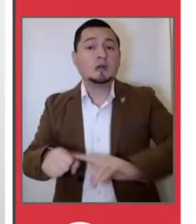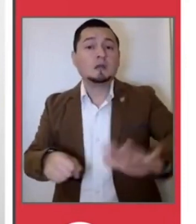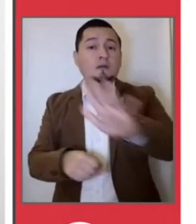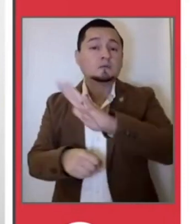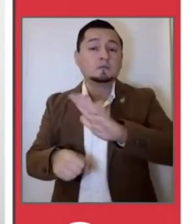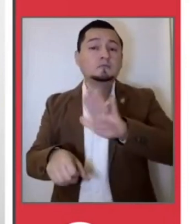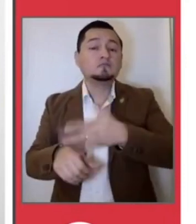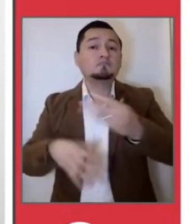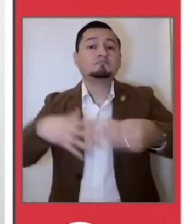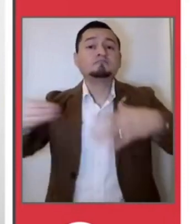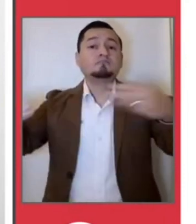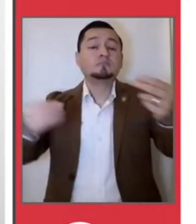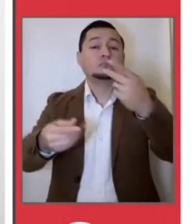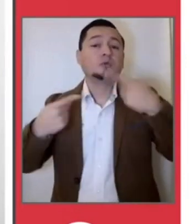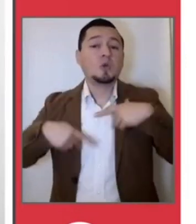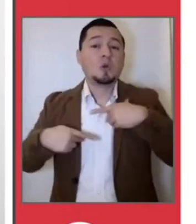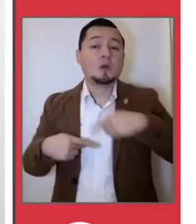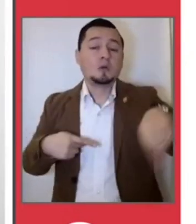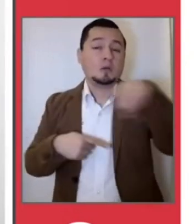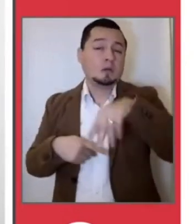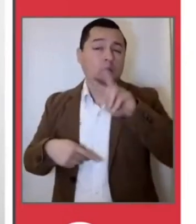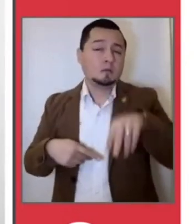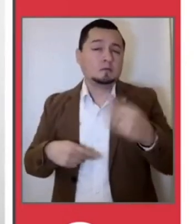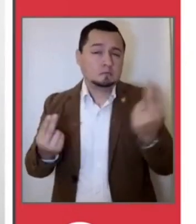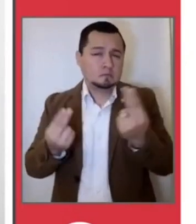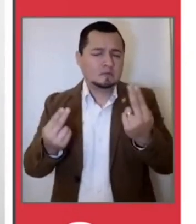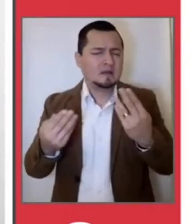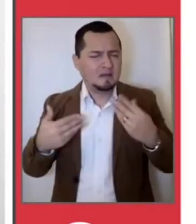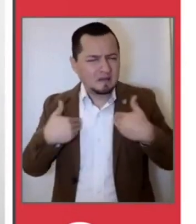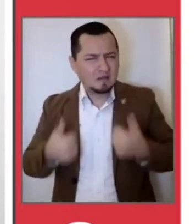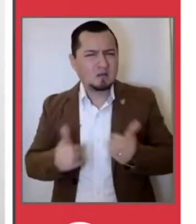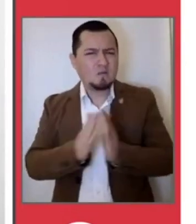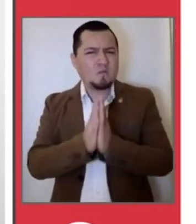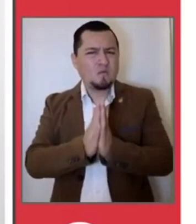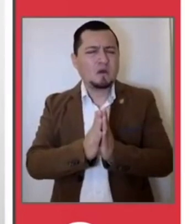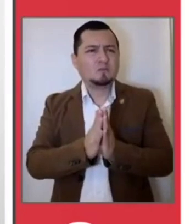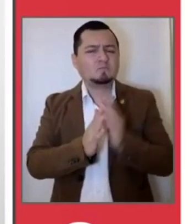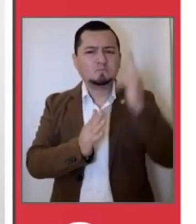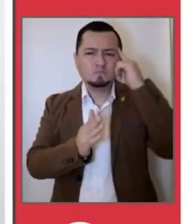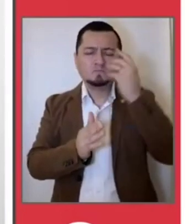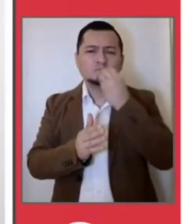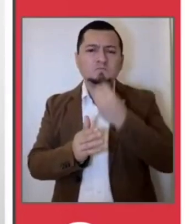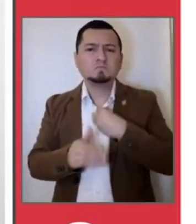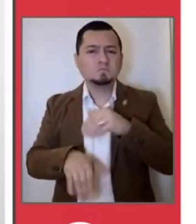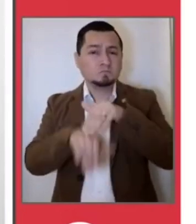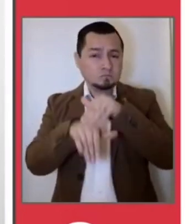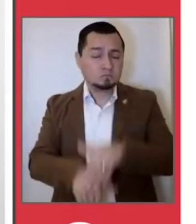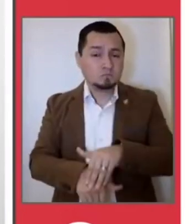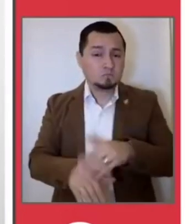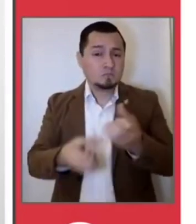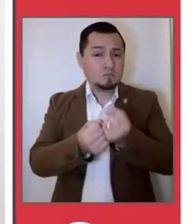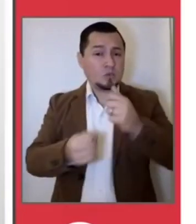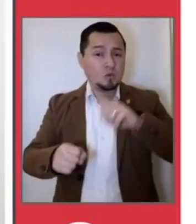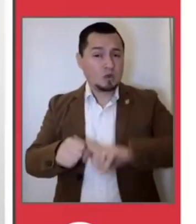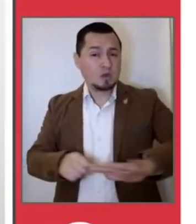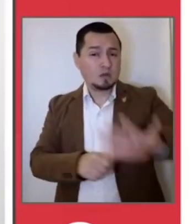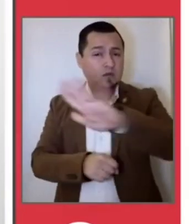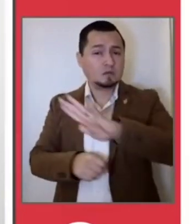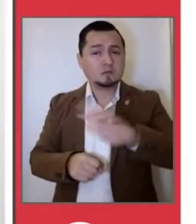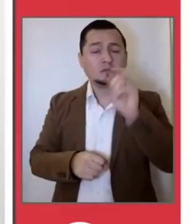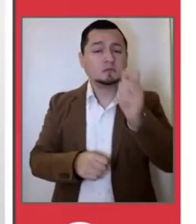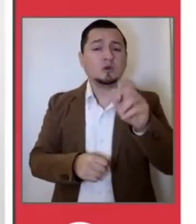en nuestro núcleo familiar. Tenemos que entender que decir se restringe la actividad social y familiar significa